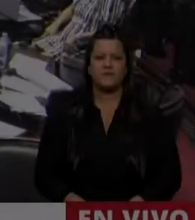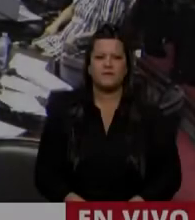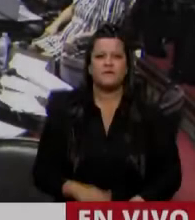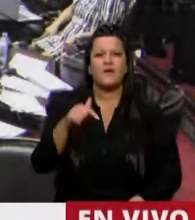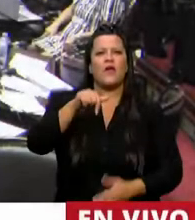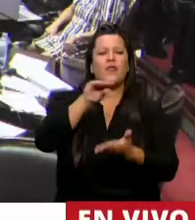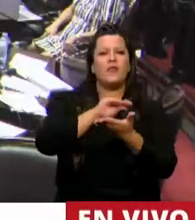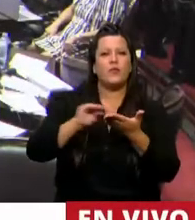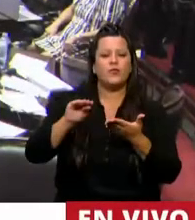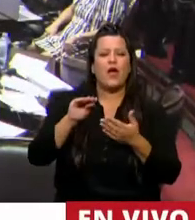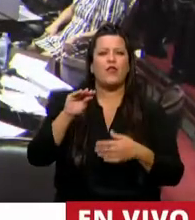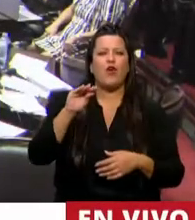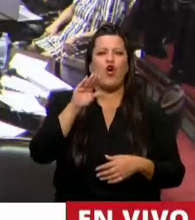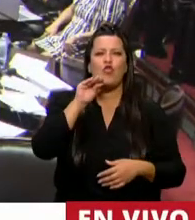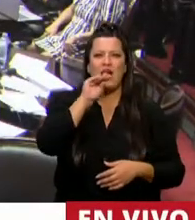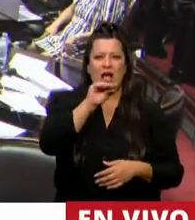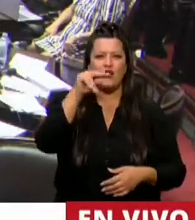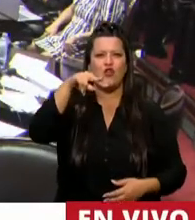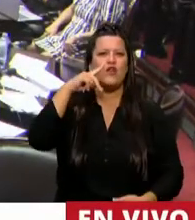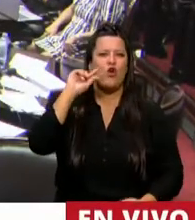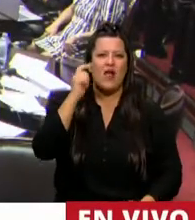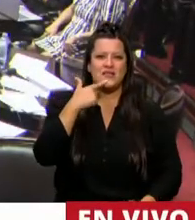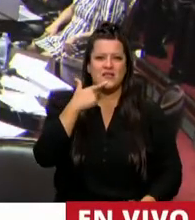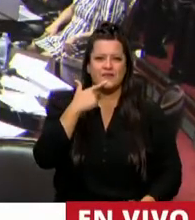El diputado del Caño, Nicolás.